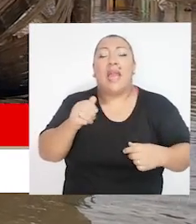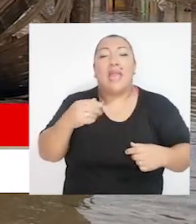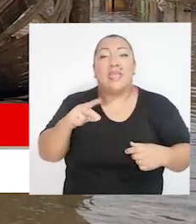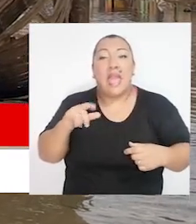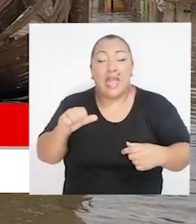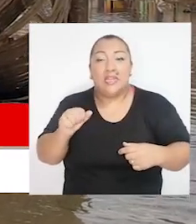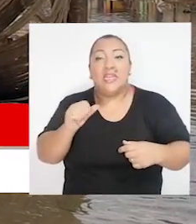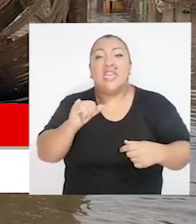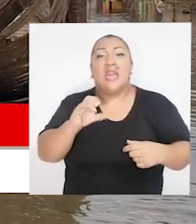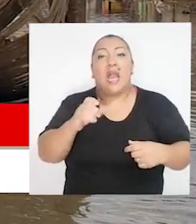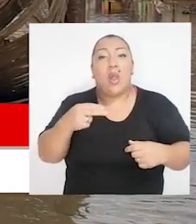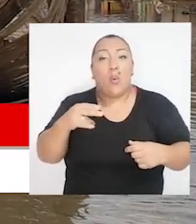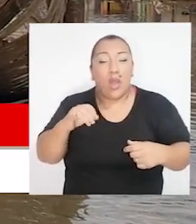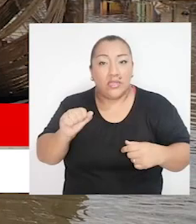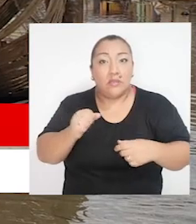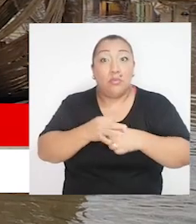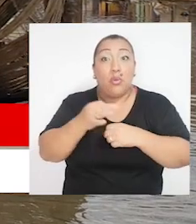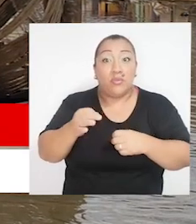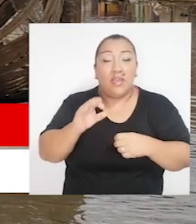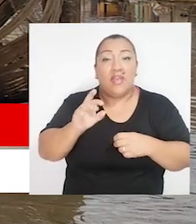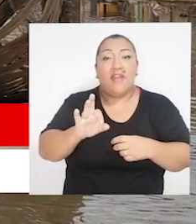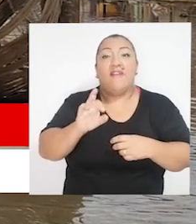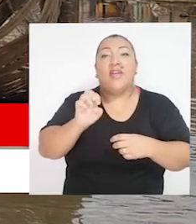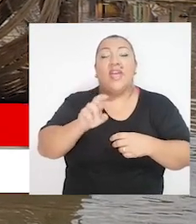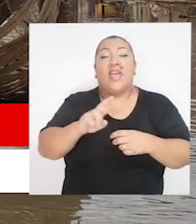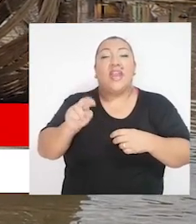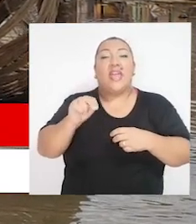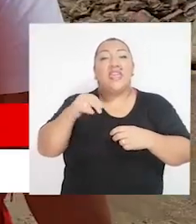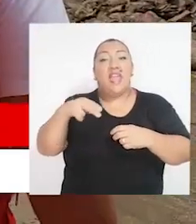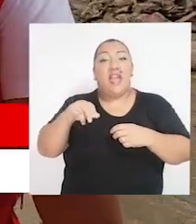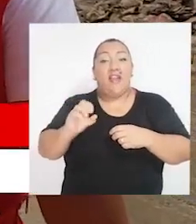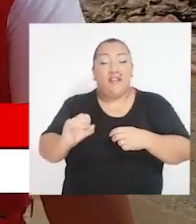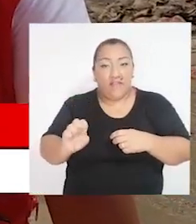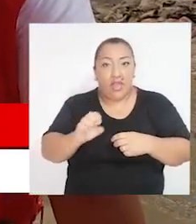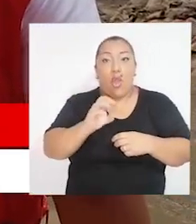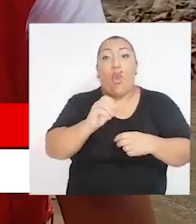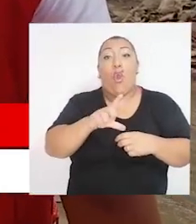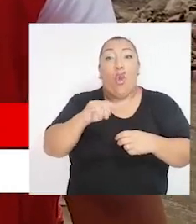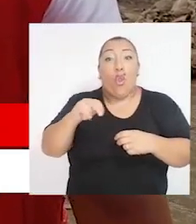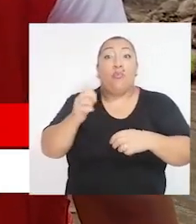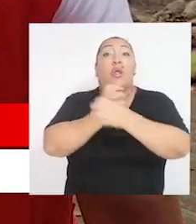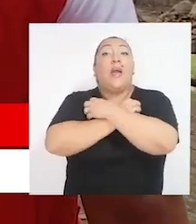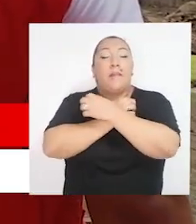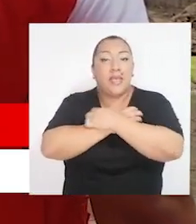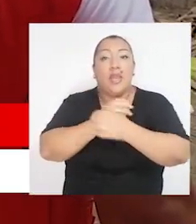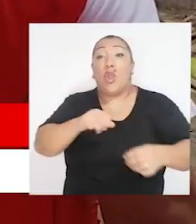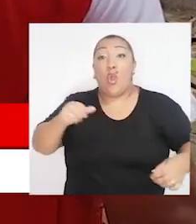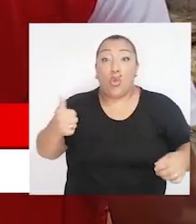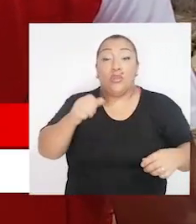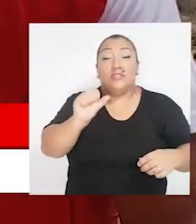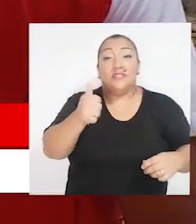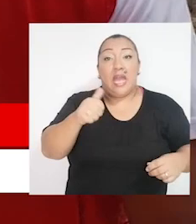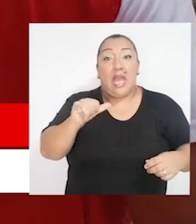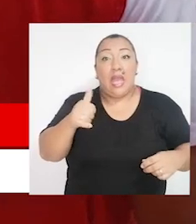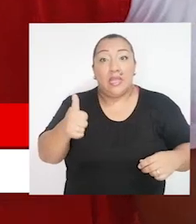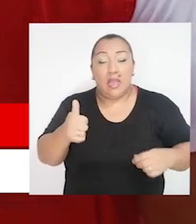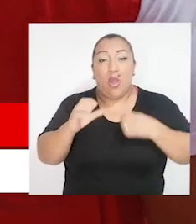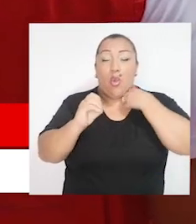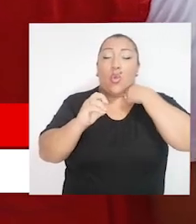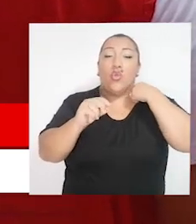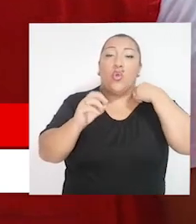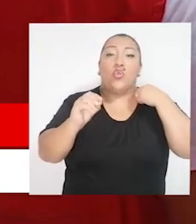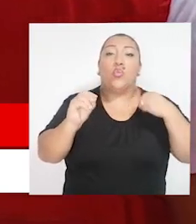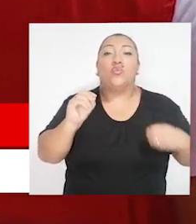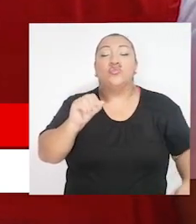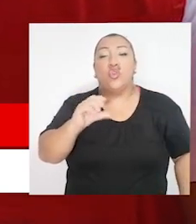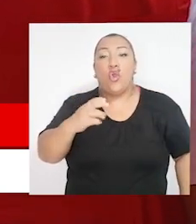de Cañaris, Incahuasi y Pítipo, provincia de Ferreñafe, Olmos y Motupe, provincia de Lambayeque, así como Enzaya,